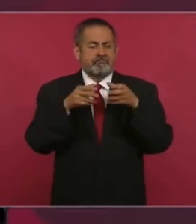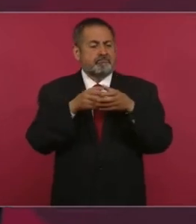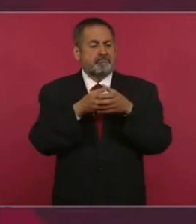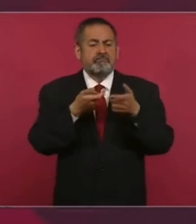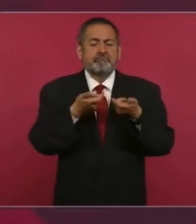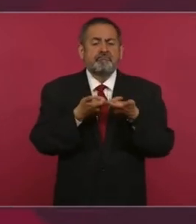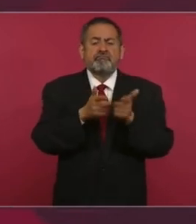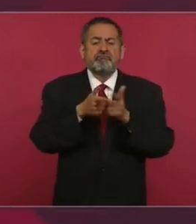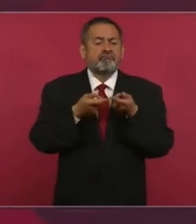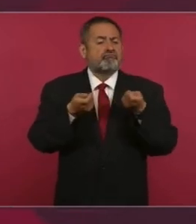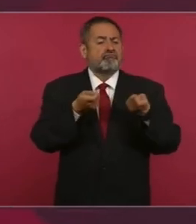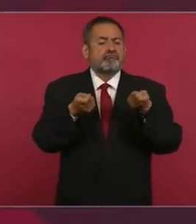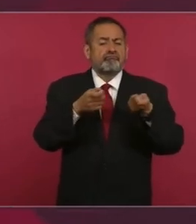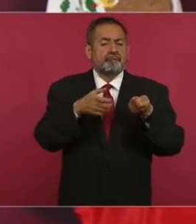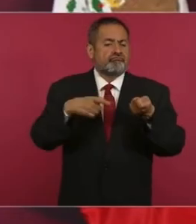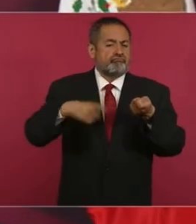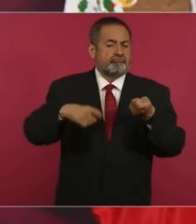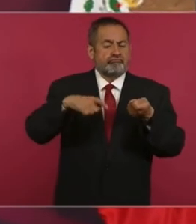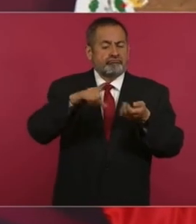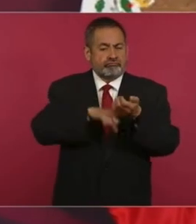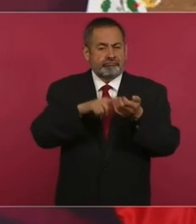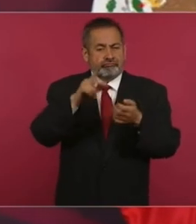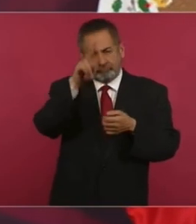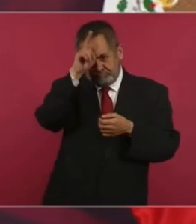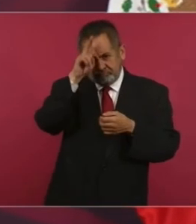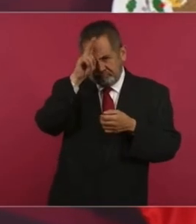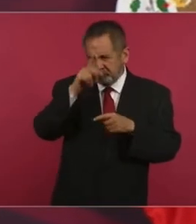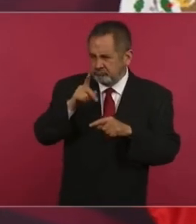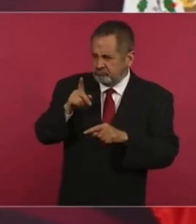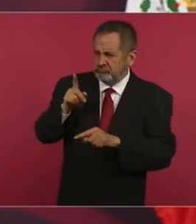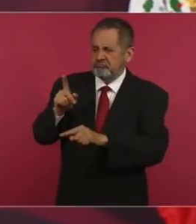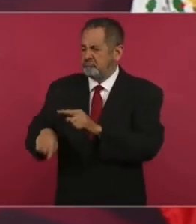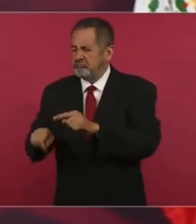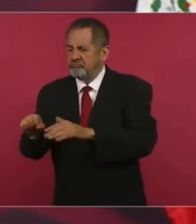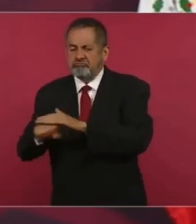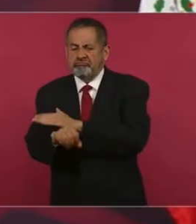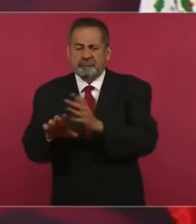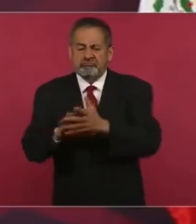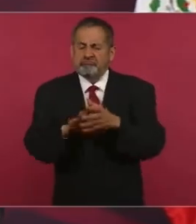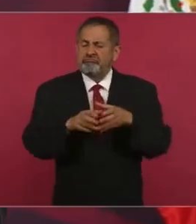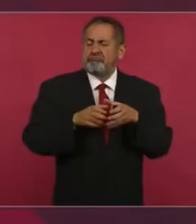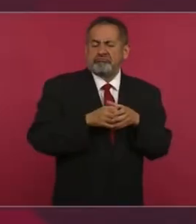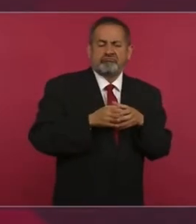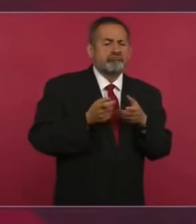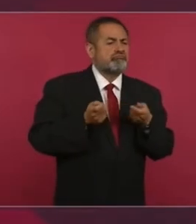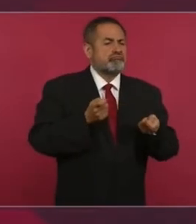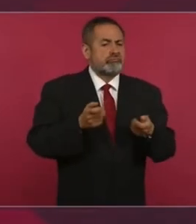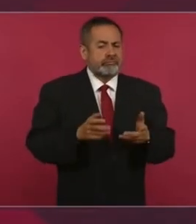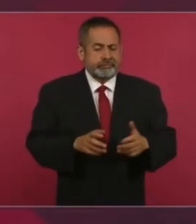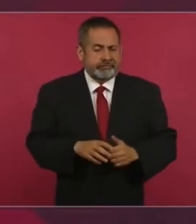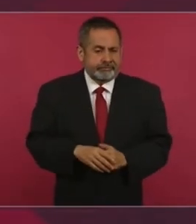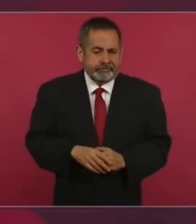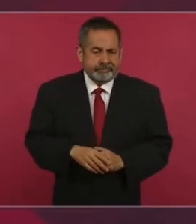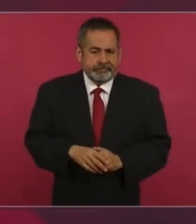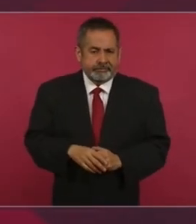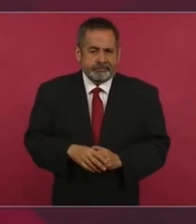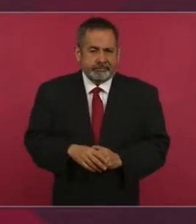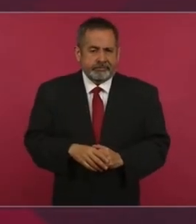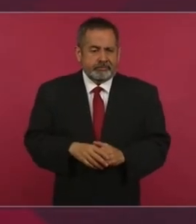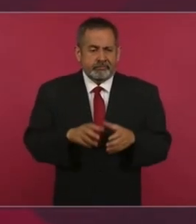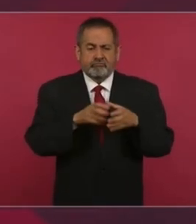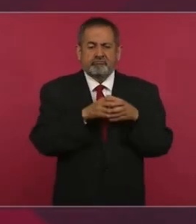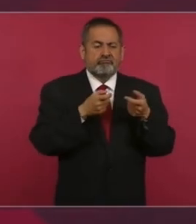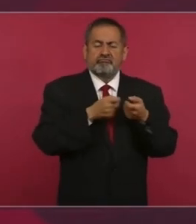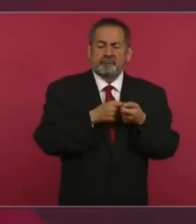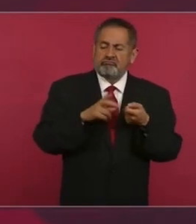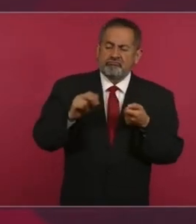de Perú, nunca lo aceptó